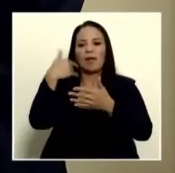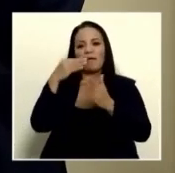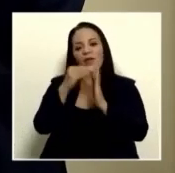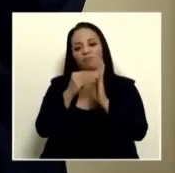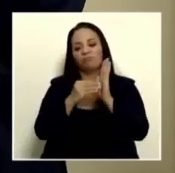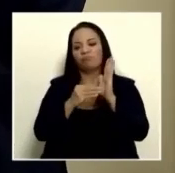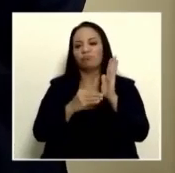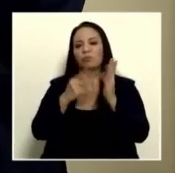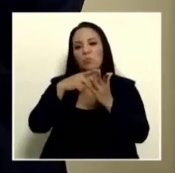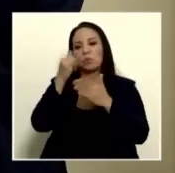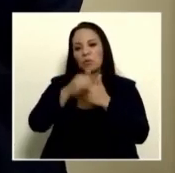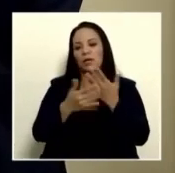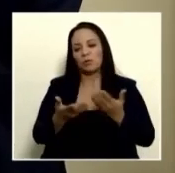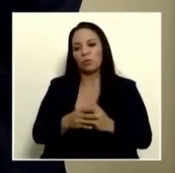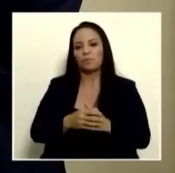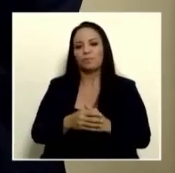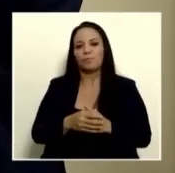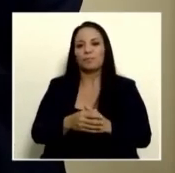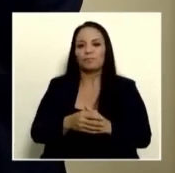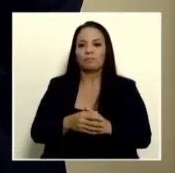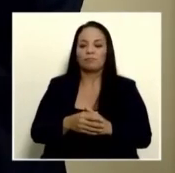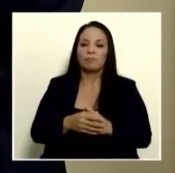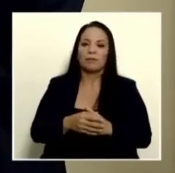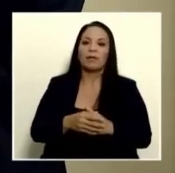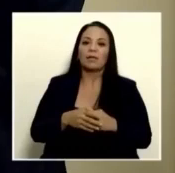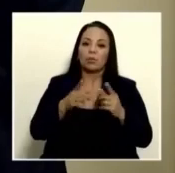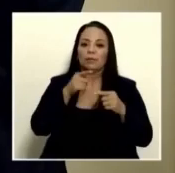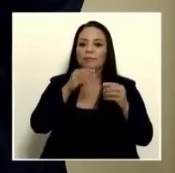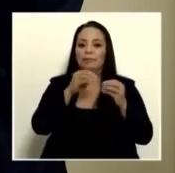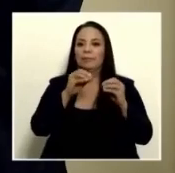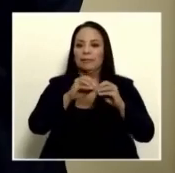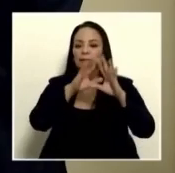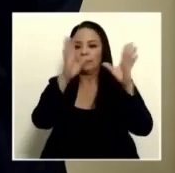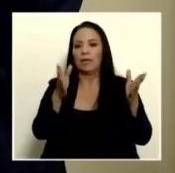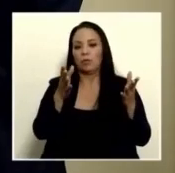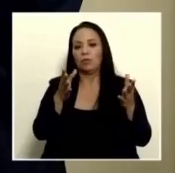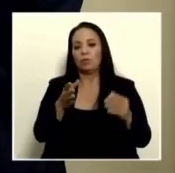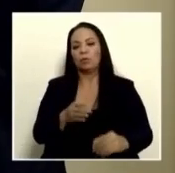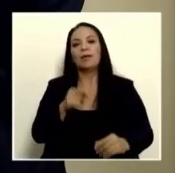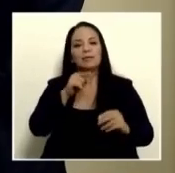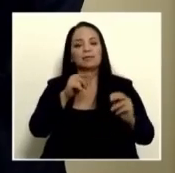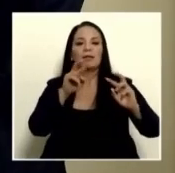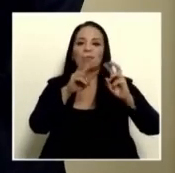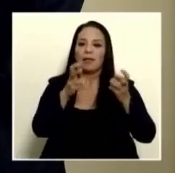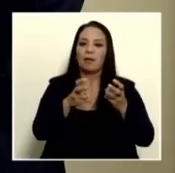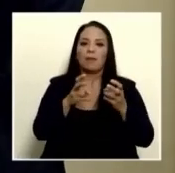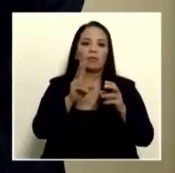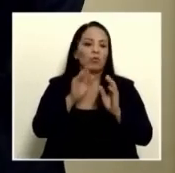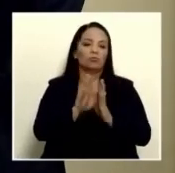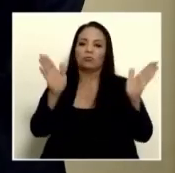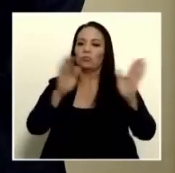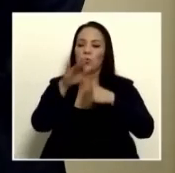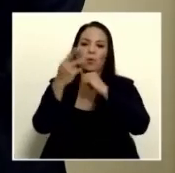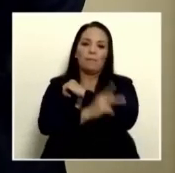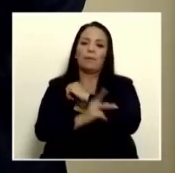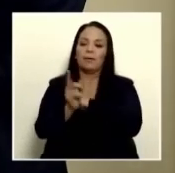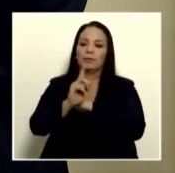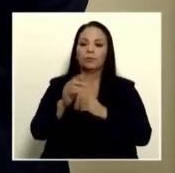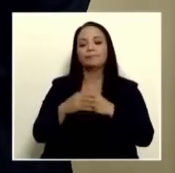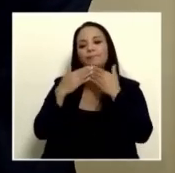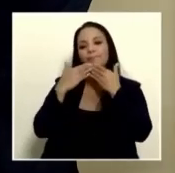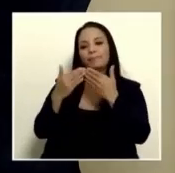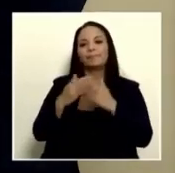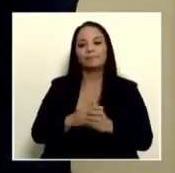dado a este proyecto para que fuera más claro que es un tema que no va a ser de generalidad para todo el país gracias